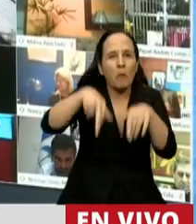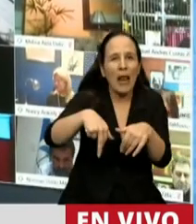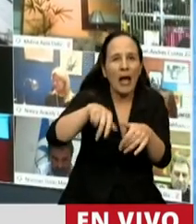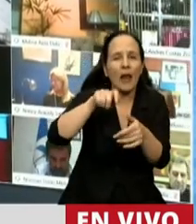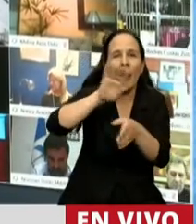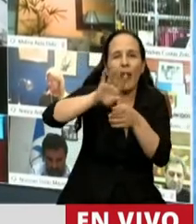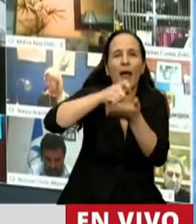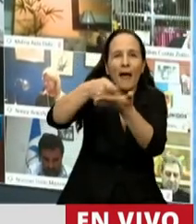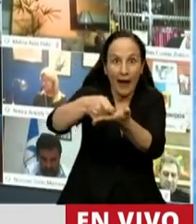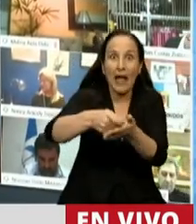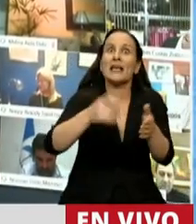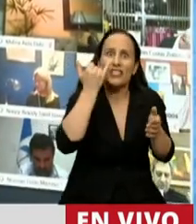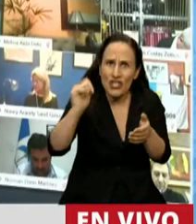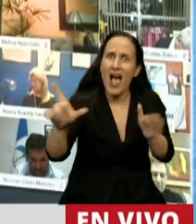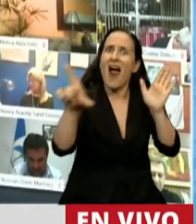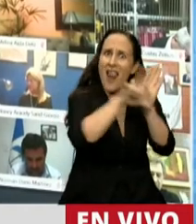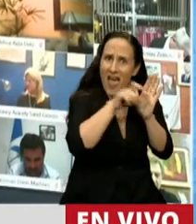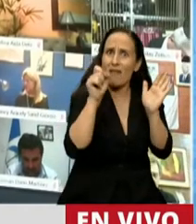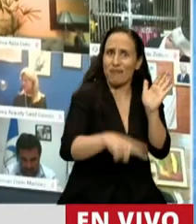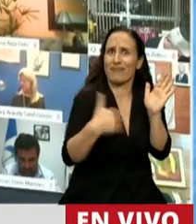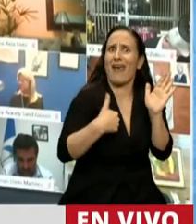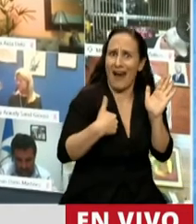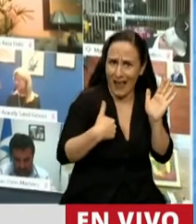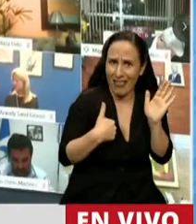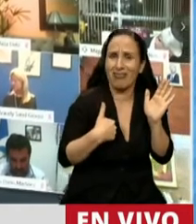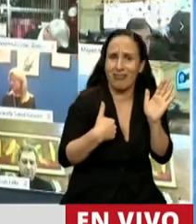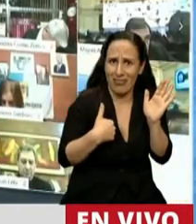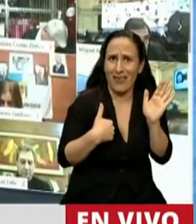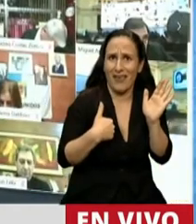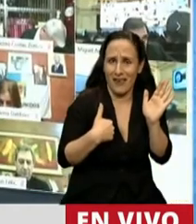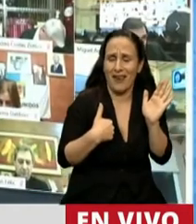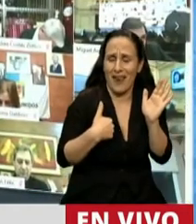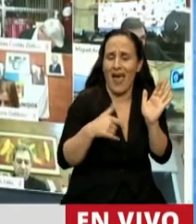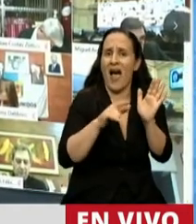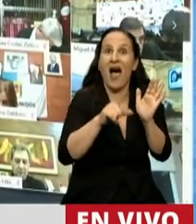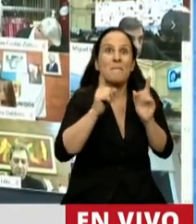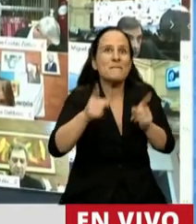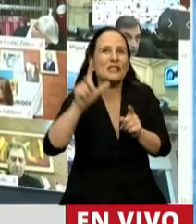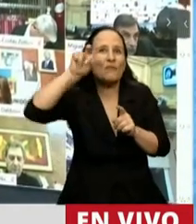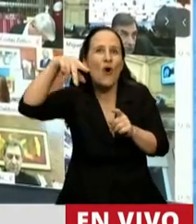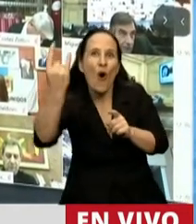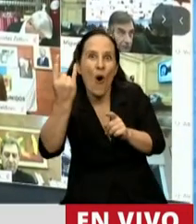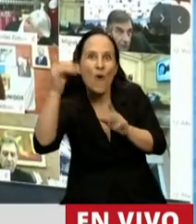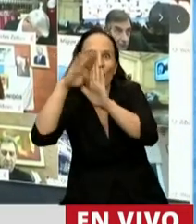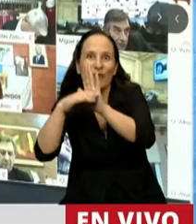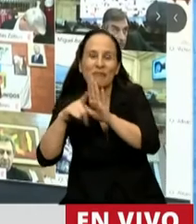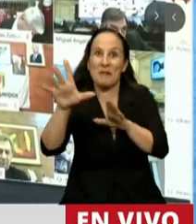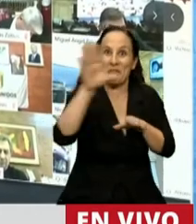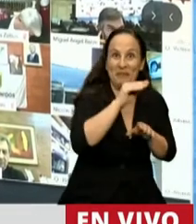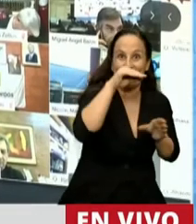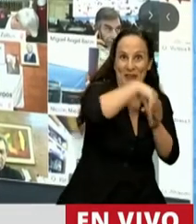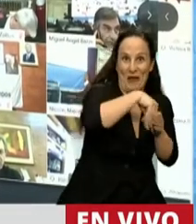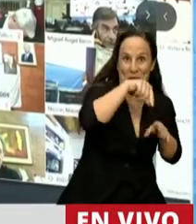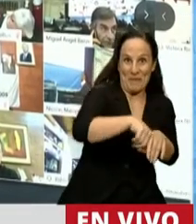la ley argentina que convalidó, que hizo propio los principios básicos de procesos de